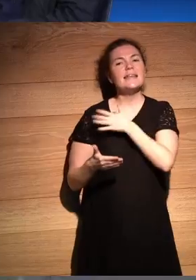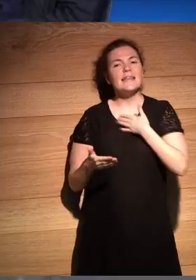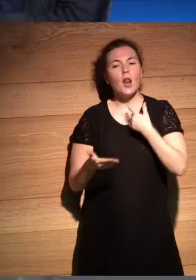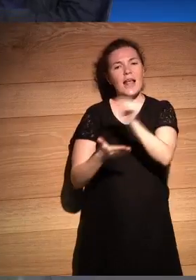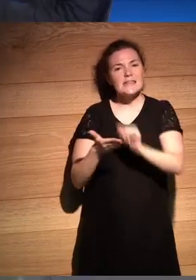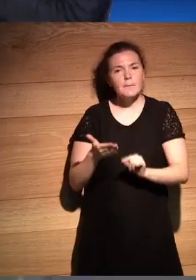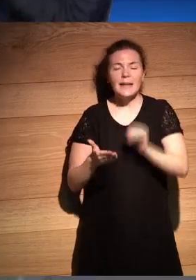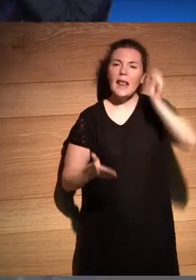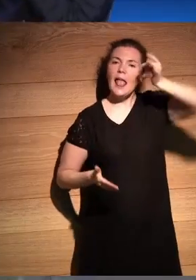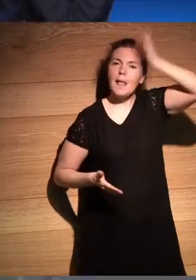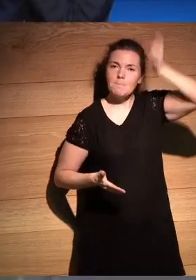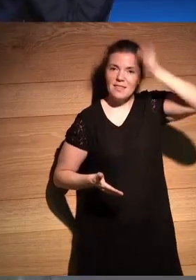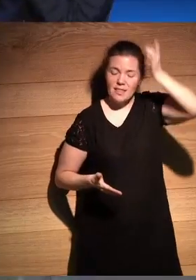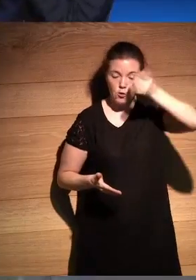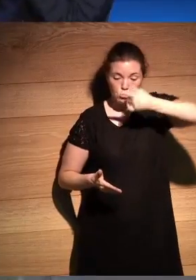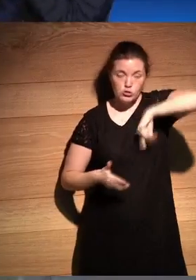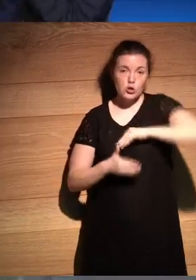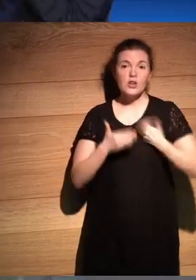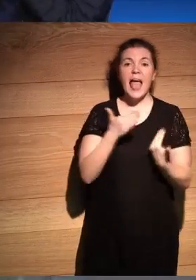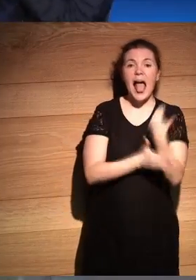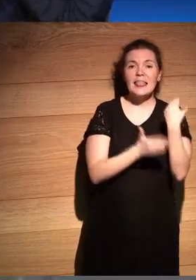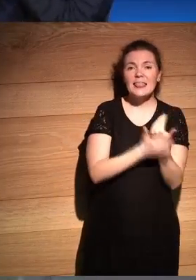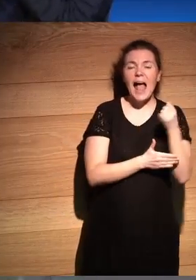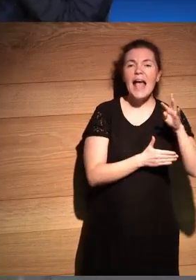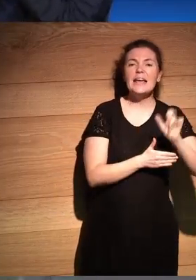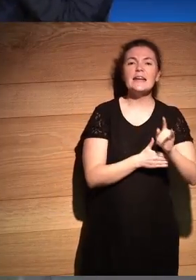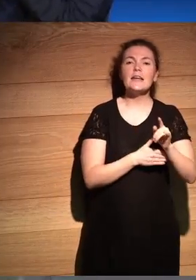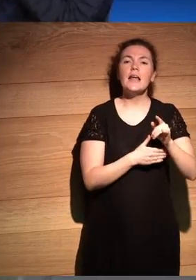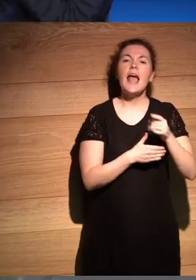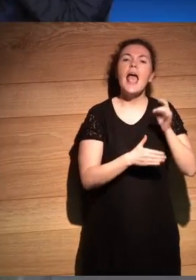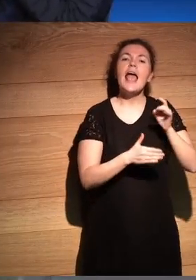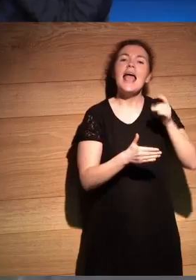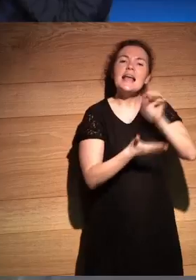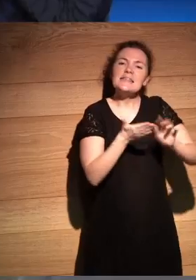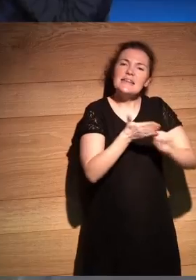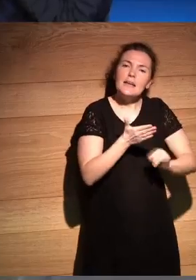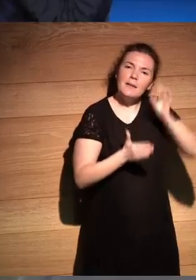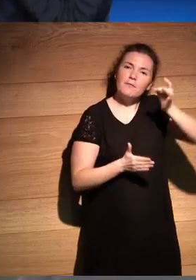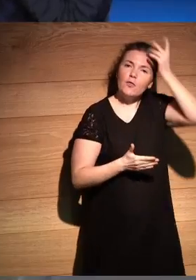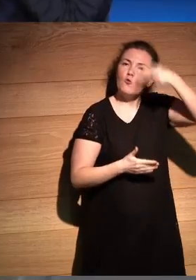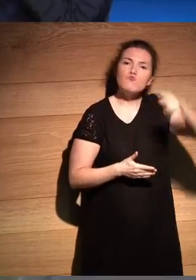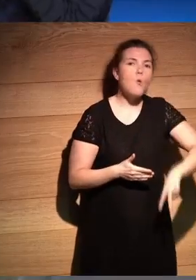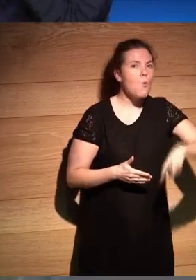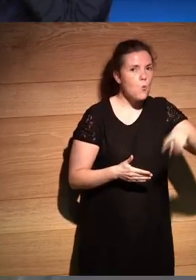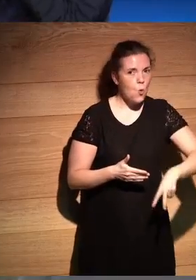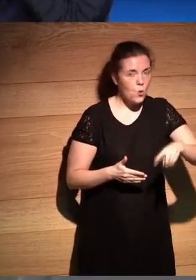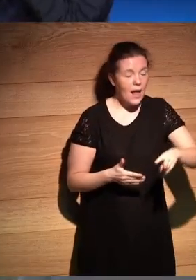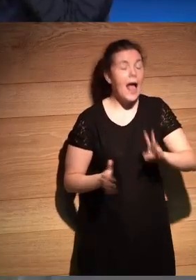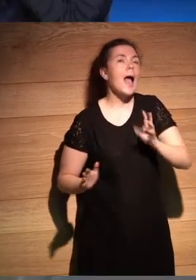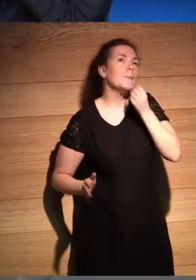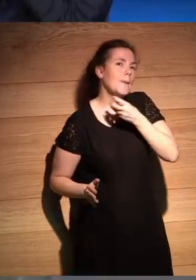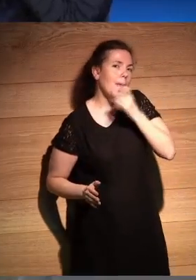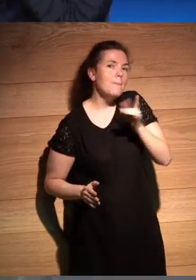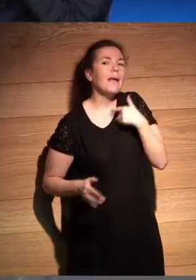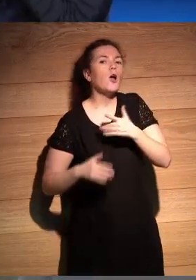nosotros en Altair Magazine nunca publicamos ficción él es el único privilegiado por el amor que le tenemos bueno, pero